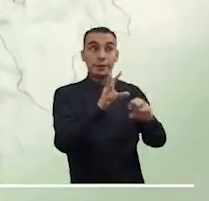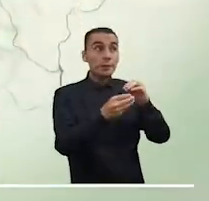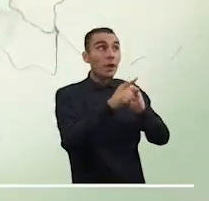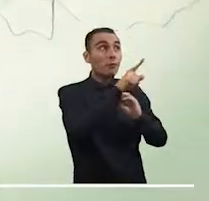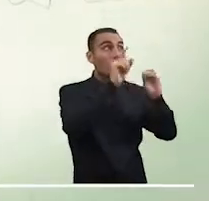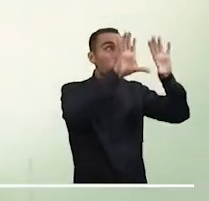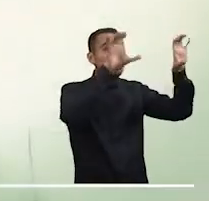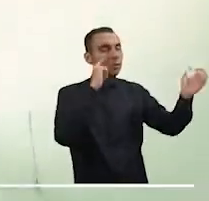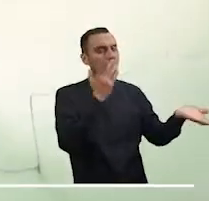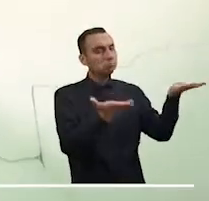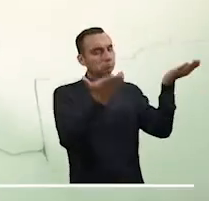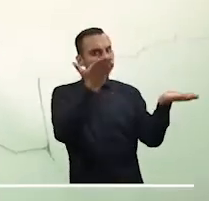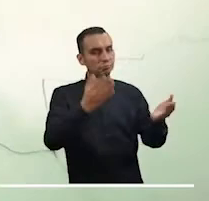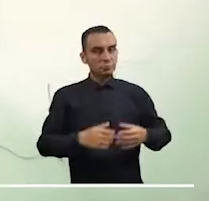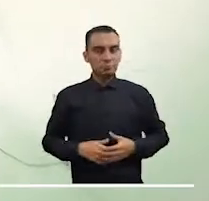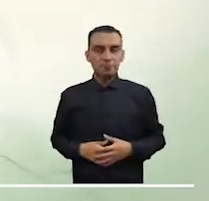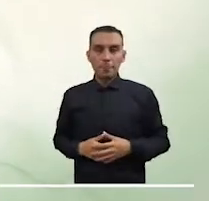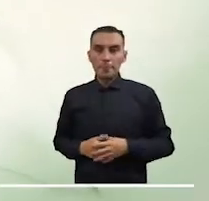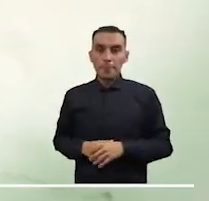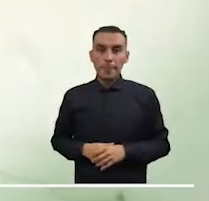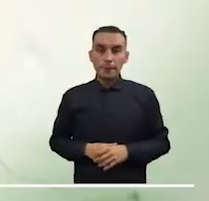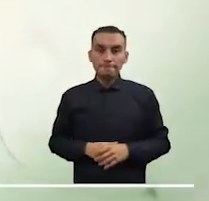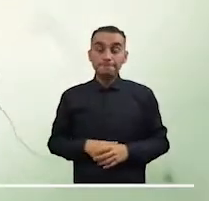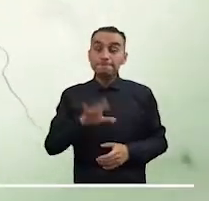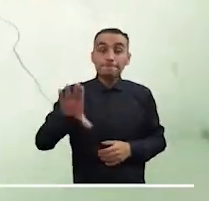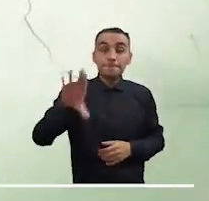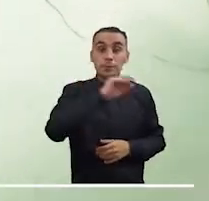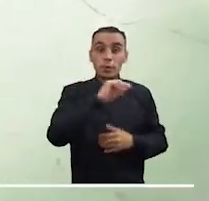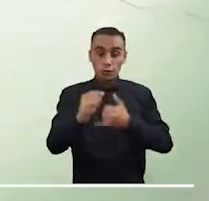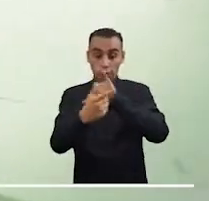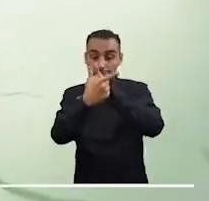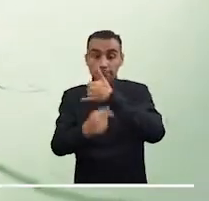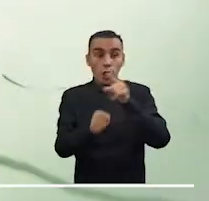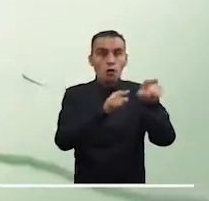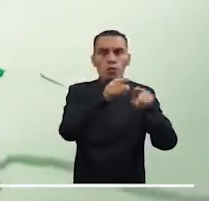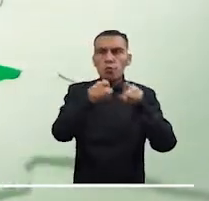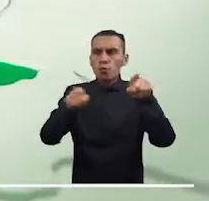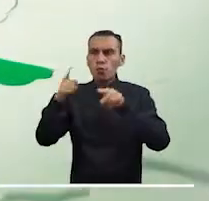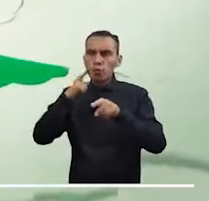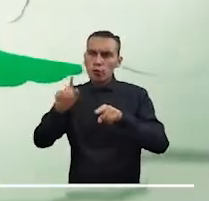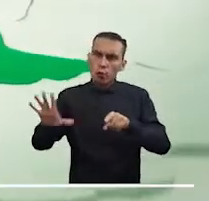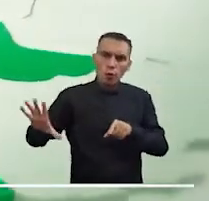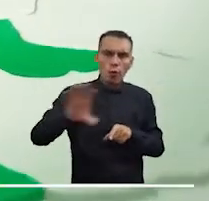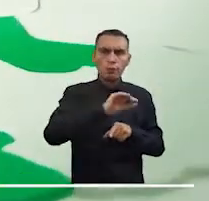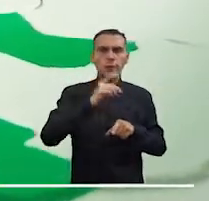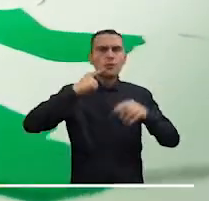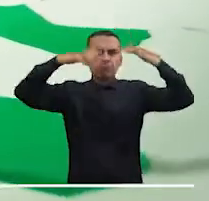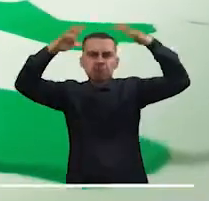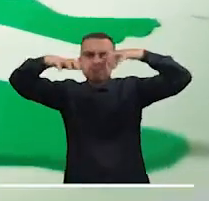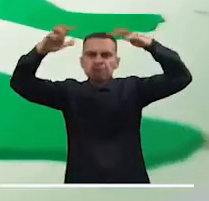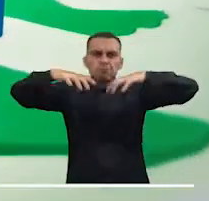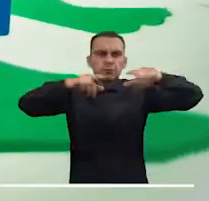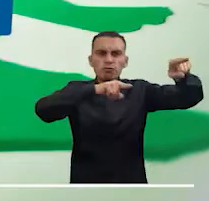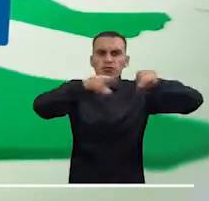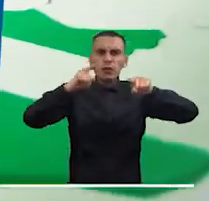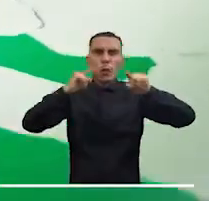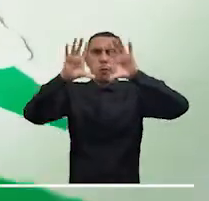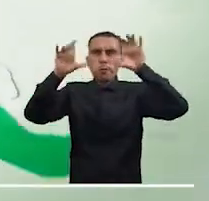nublado. Todos los departamentos del Pacífico vivirán una mañana nublada y con precipitaciones en amplios sectores.